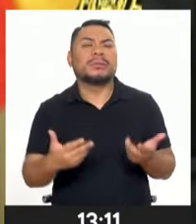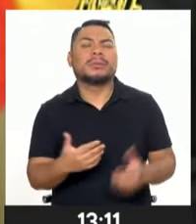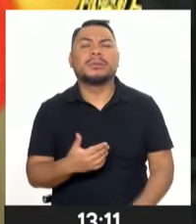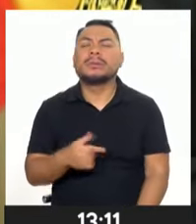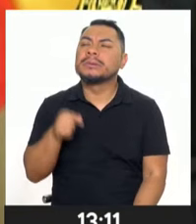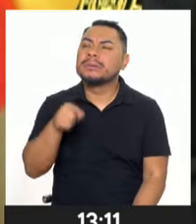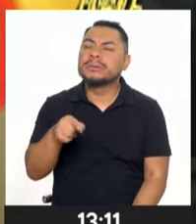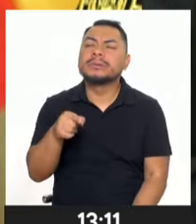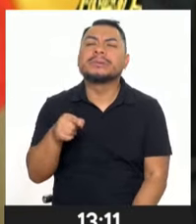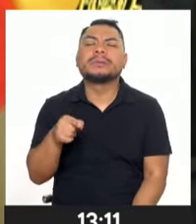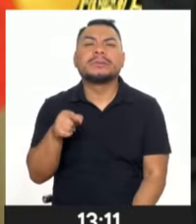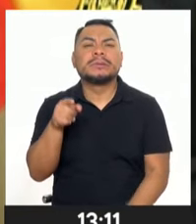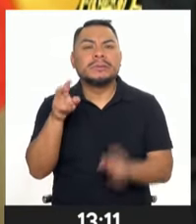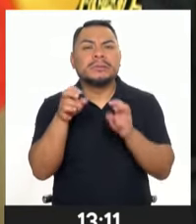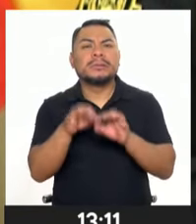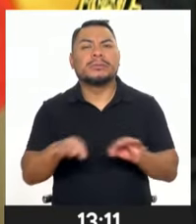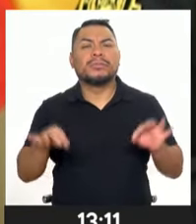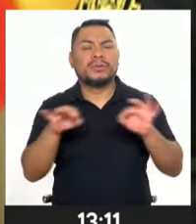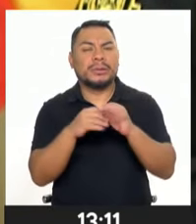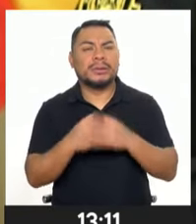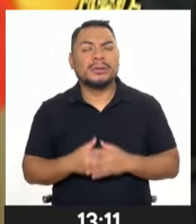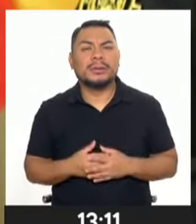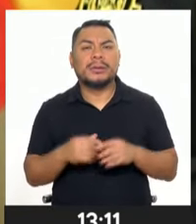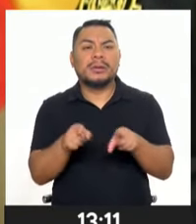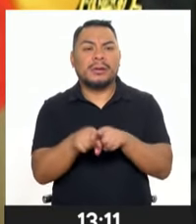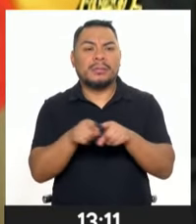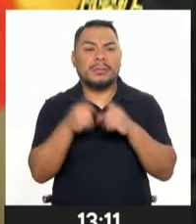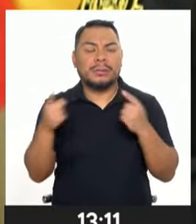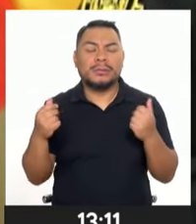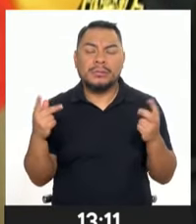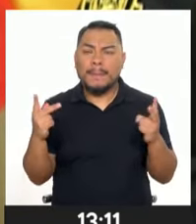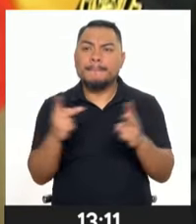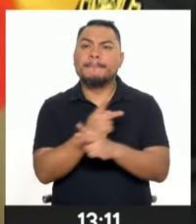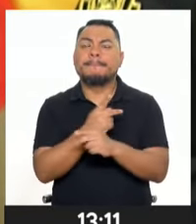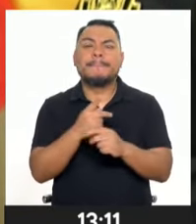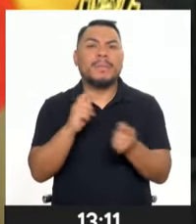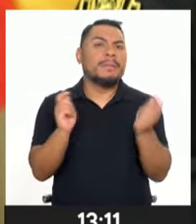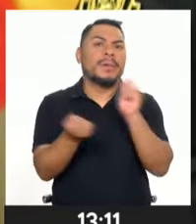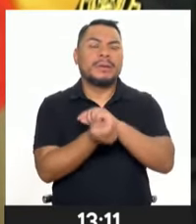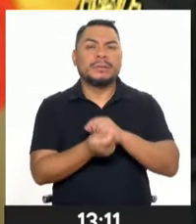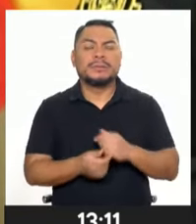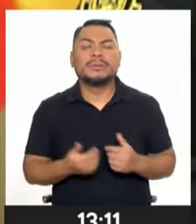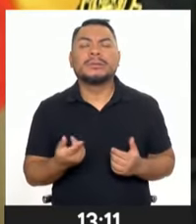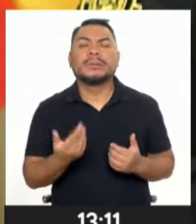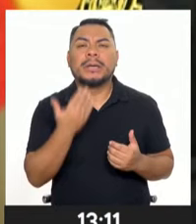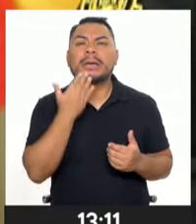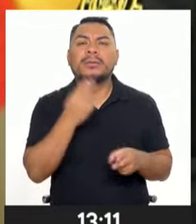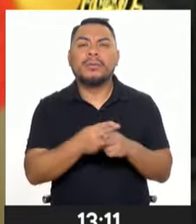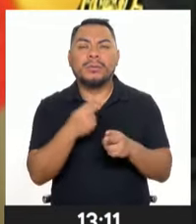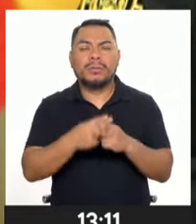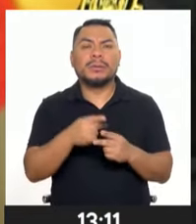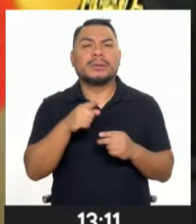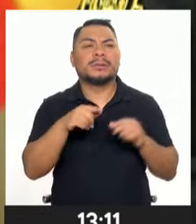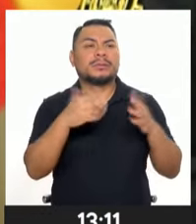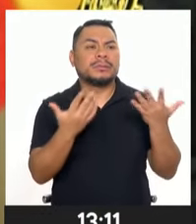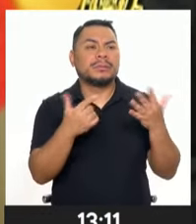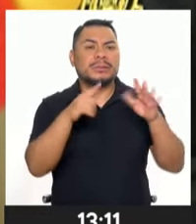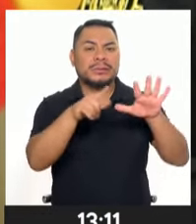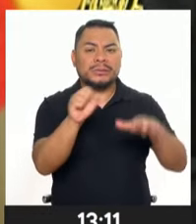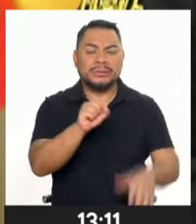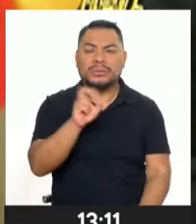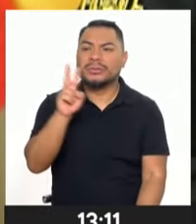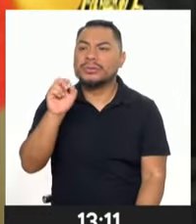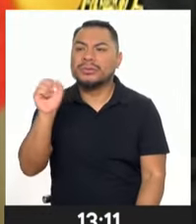es un tema importante. Y también lo que es el impacto, ¿no?, de lo que se denomina los 7 soles o los 2 soles